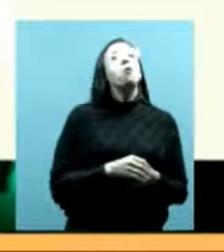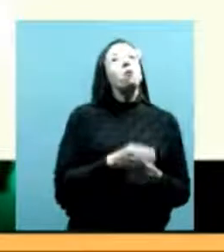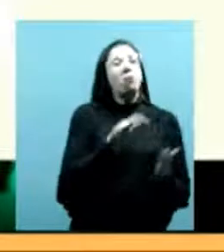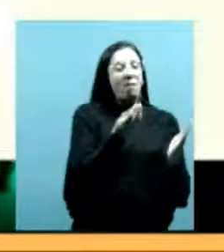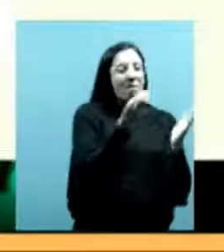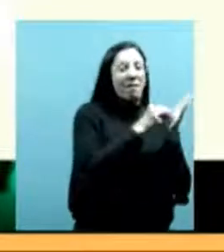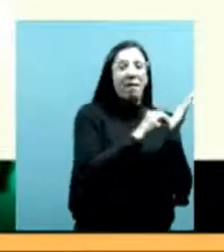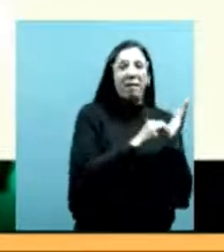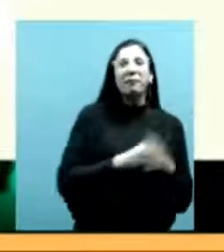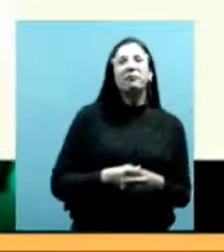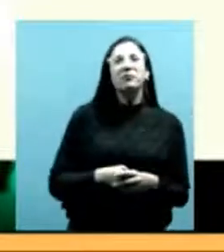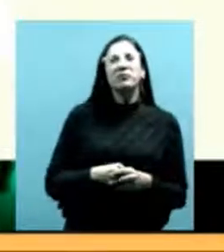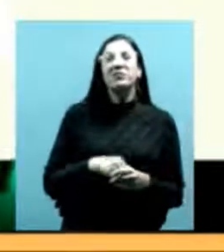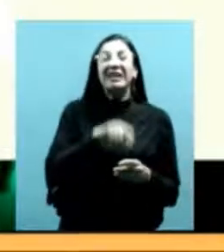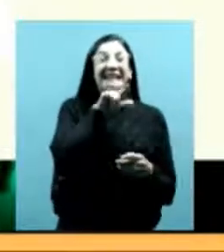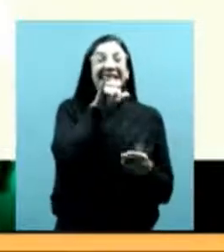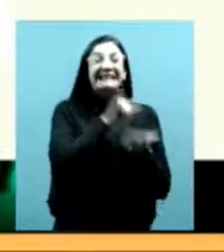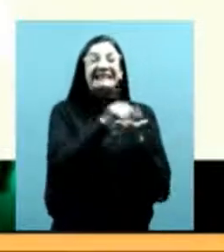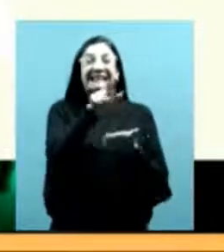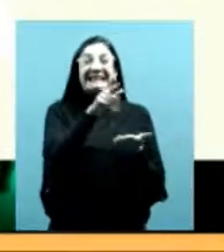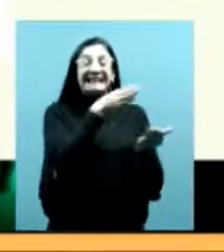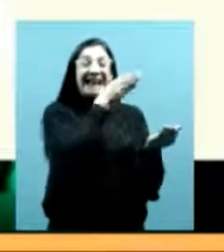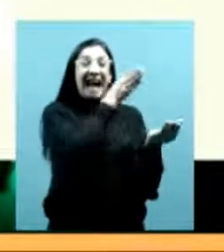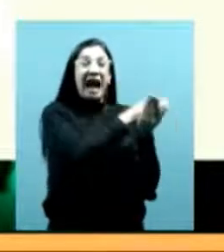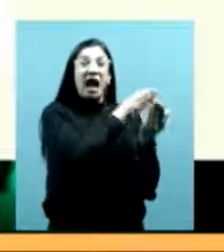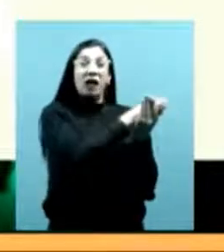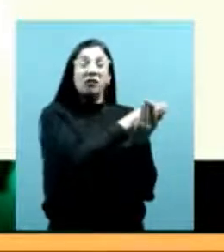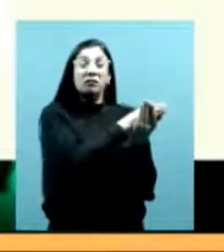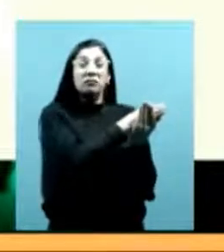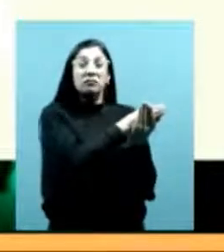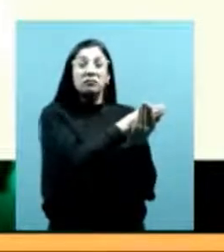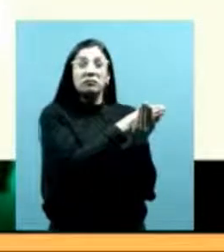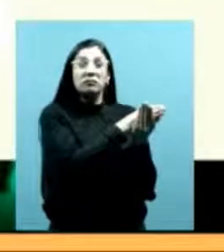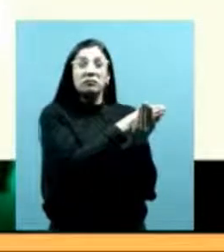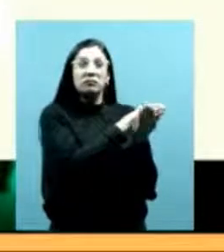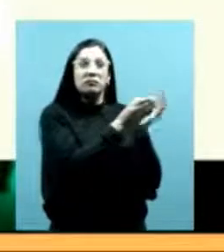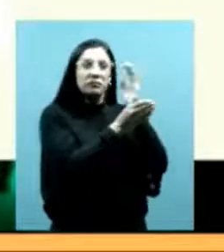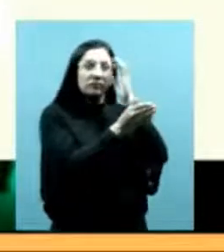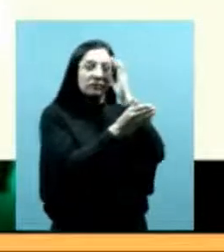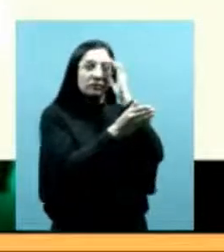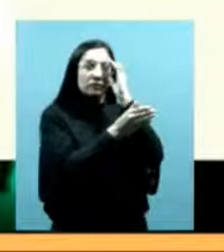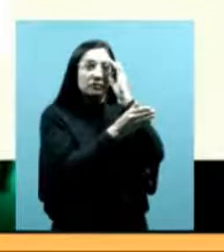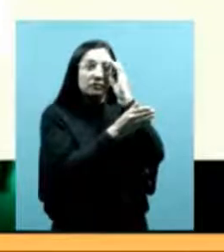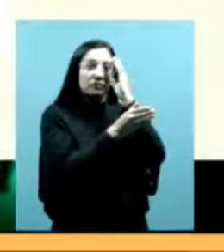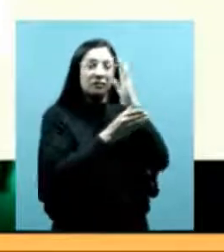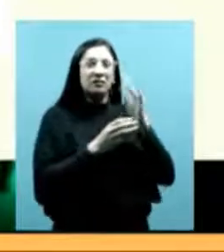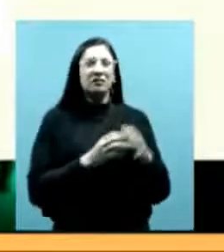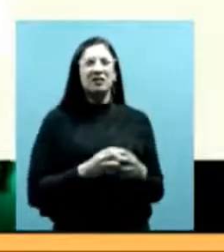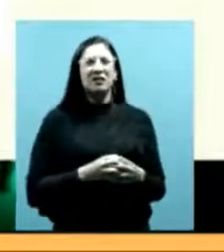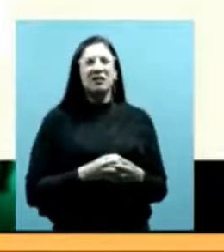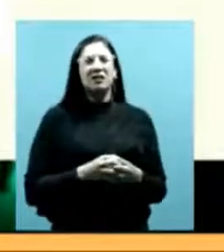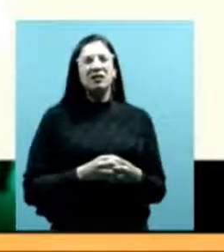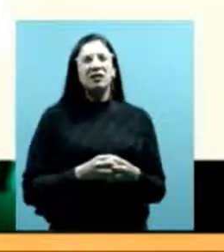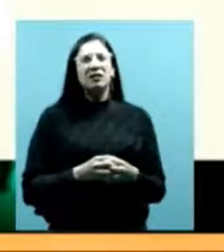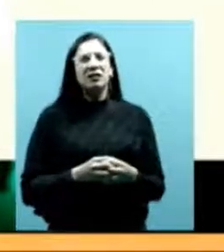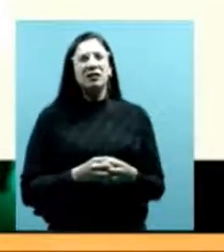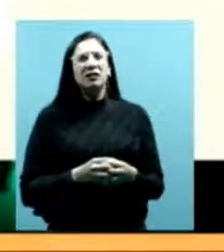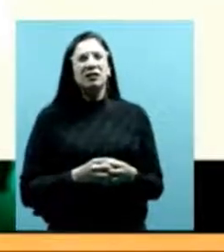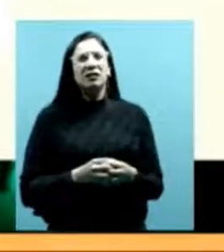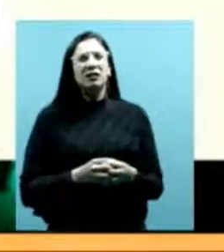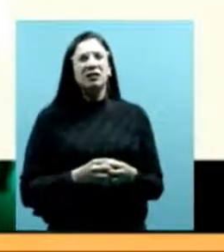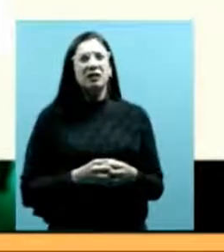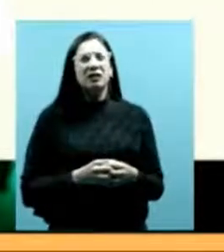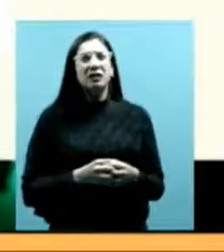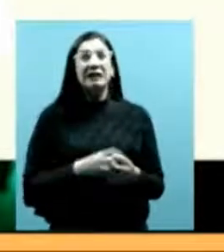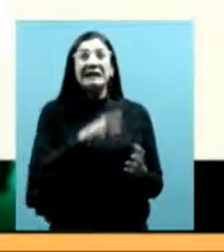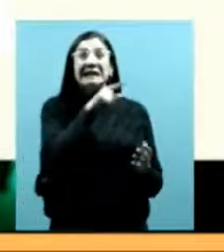en el archivo aparecen lo voy a tratar de contar brevemente para no estrenarme mucho más ahora en el tiempo pero en el